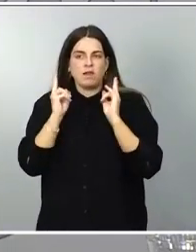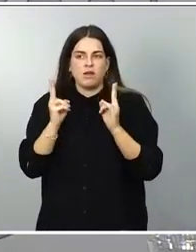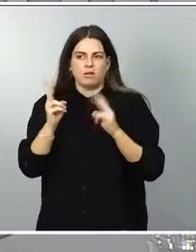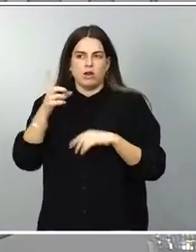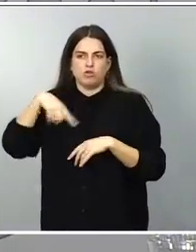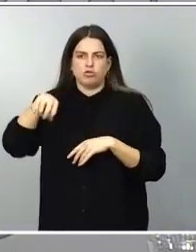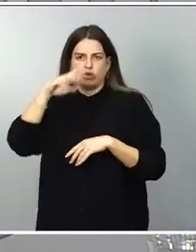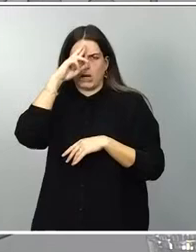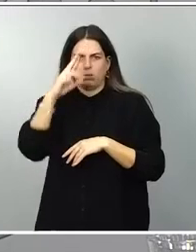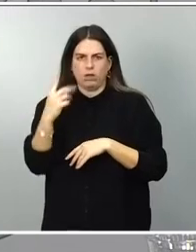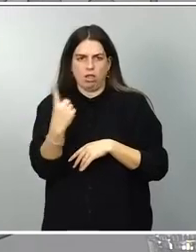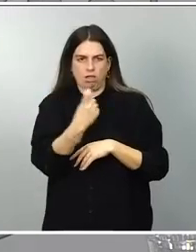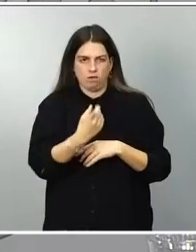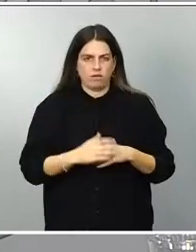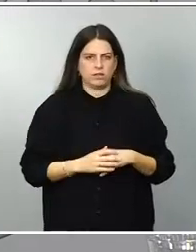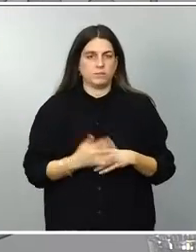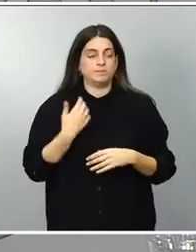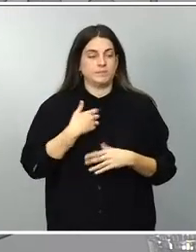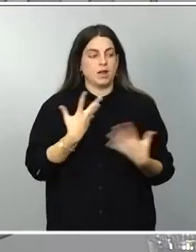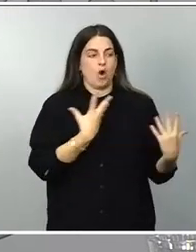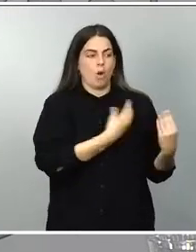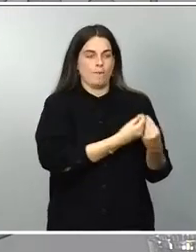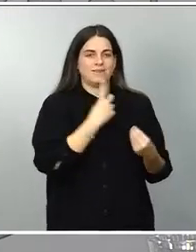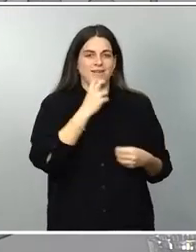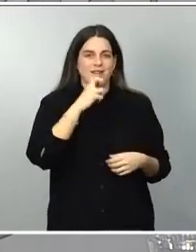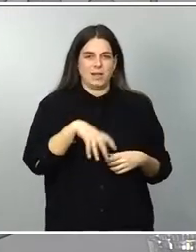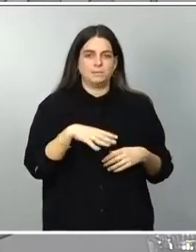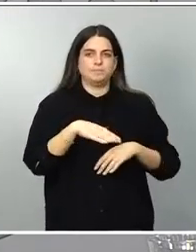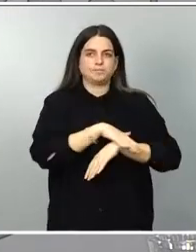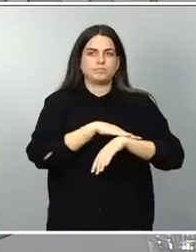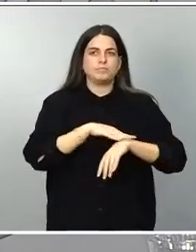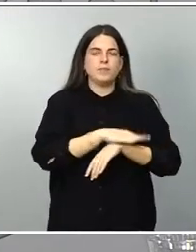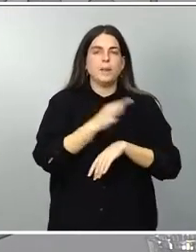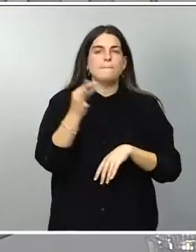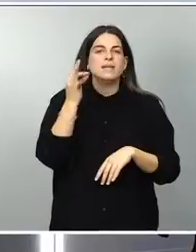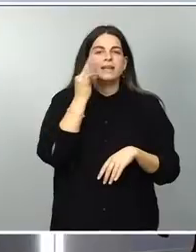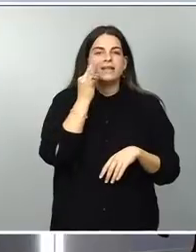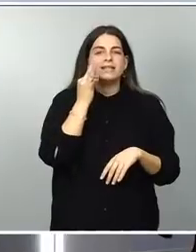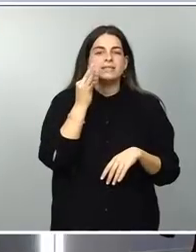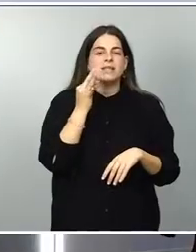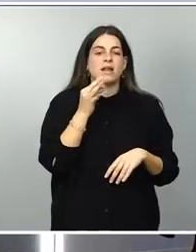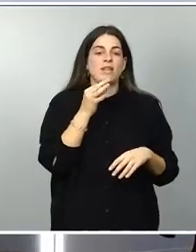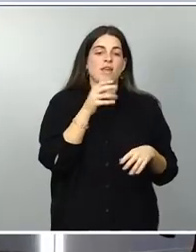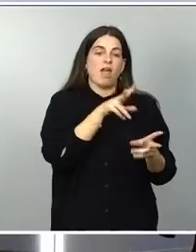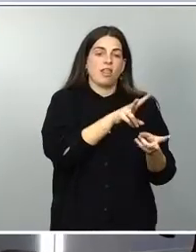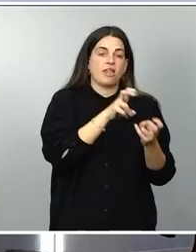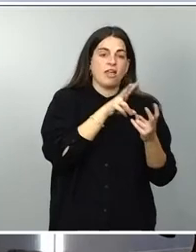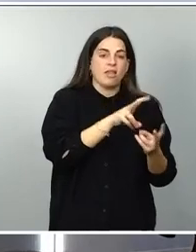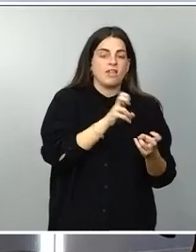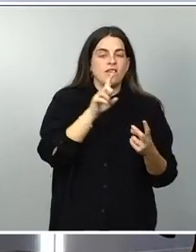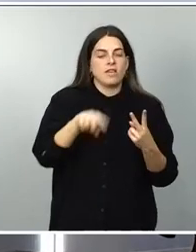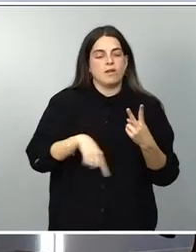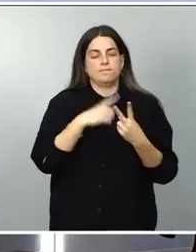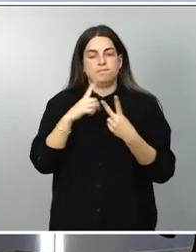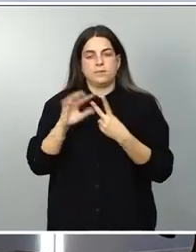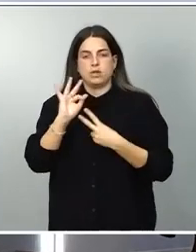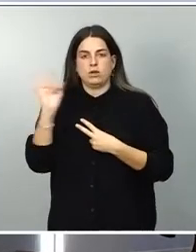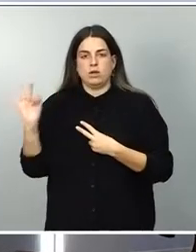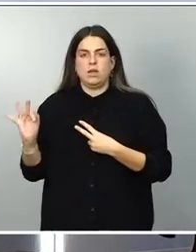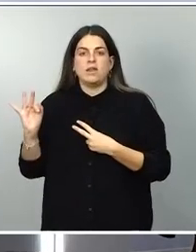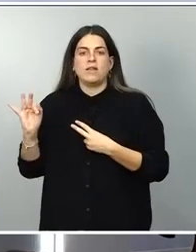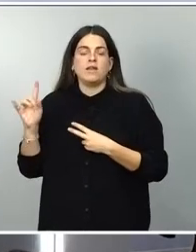Me acompañan, como ven en la mesa, la ministra de Hacienda y Administraciones Públicas y también la ministra de Educación y Formación